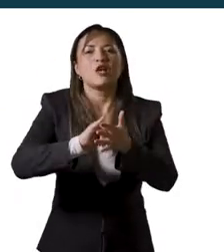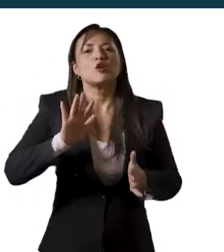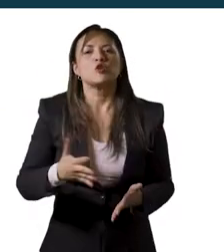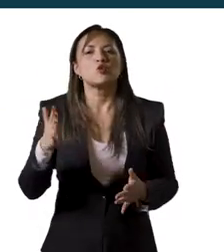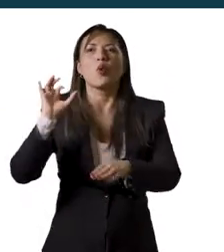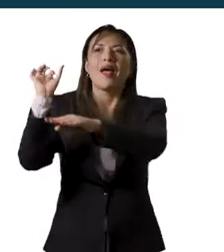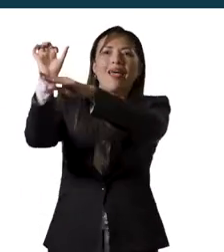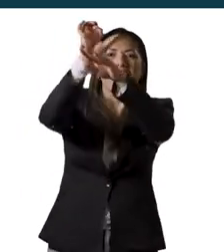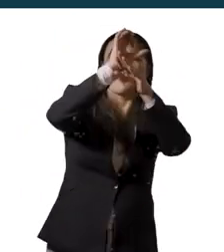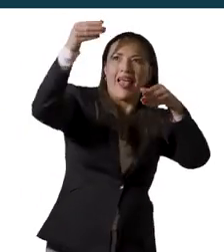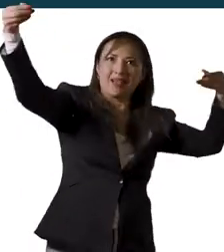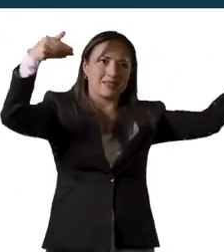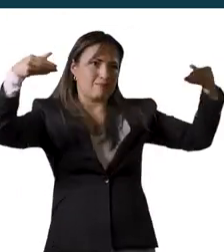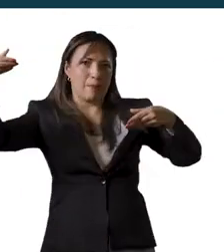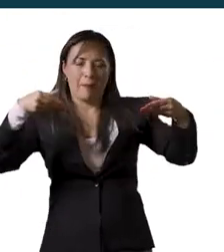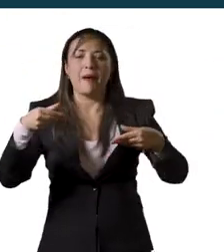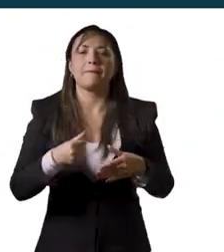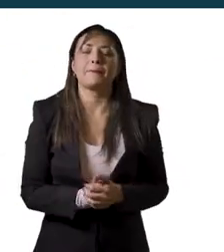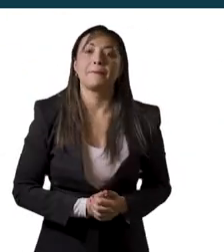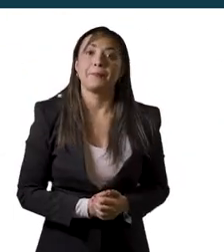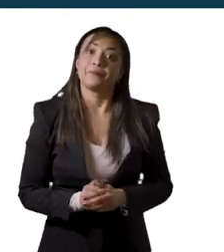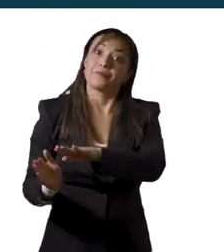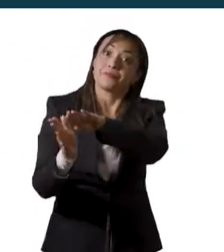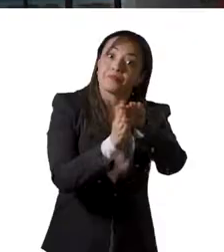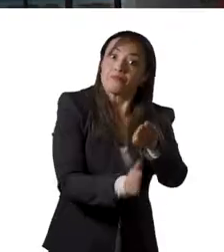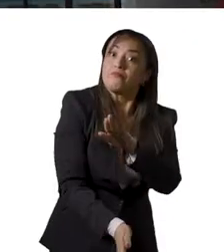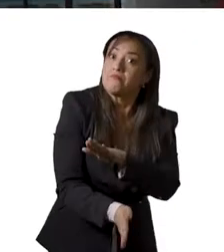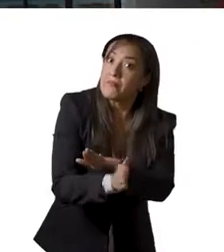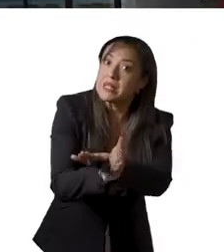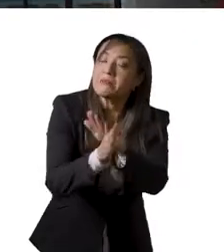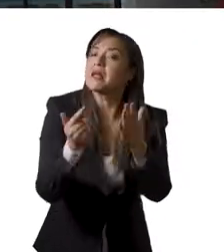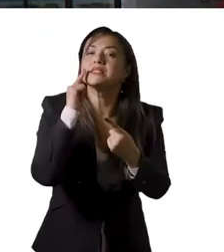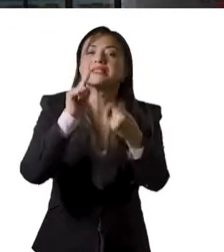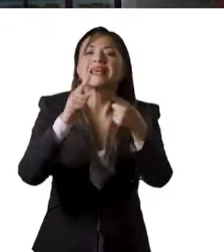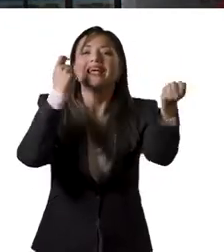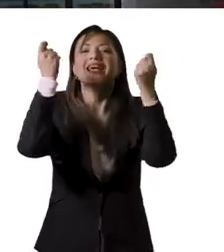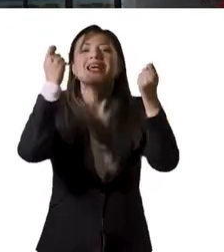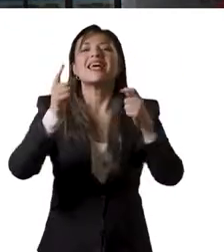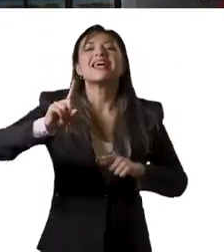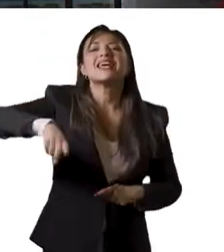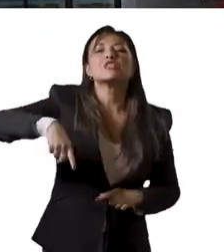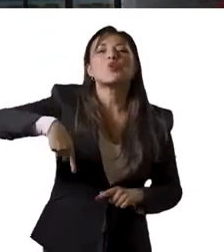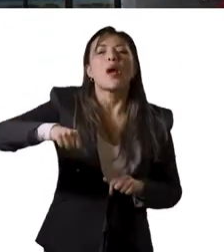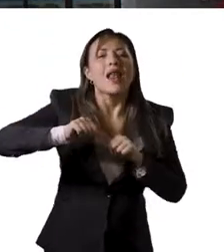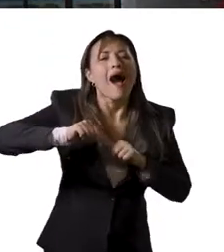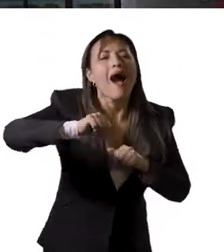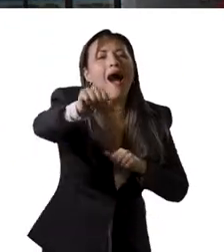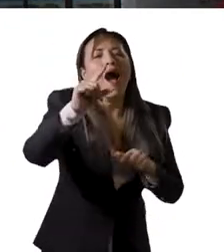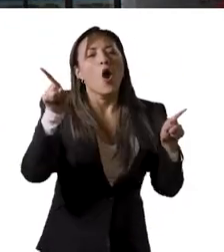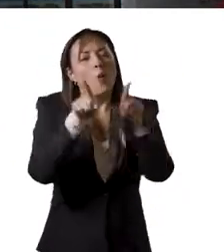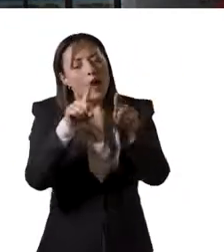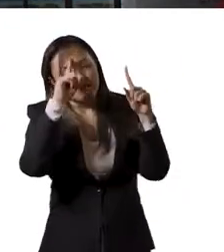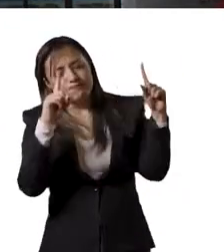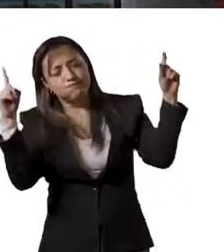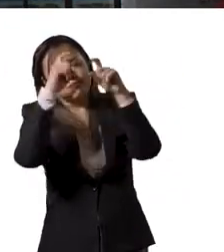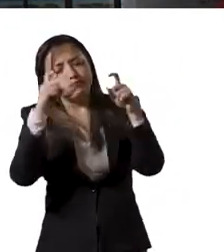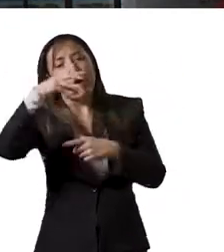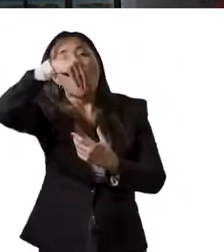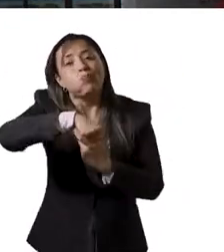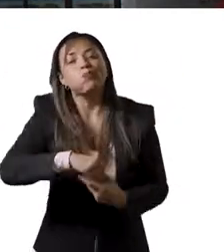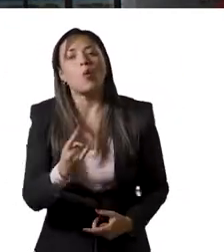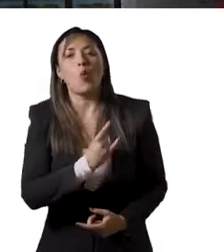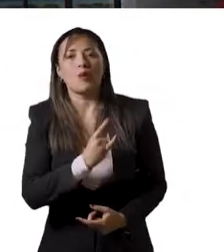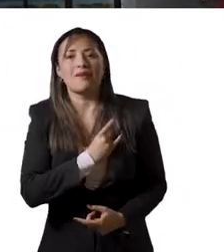pesos por parte de las entidades externas. Se continuó con la estrategia Escuela Permanente de Pensamiento